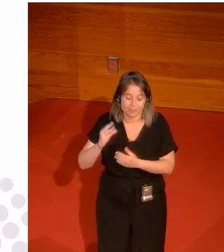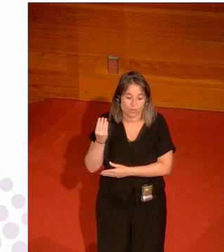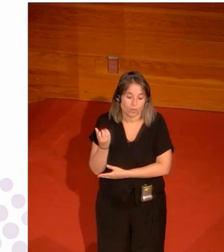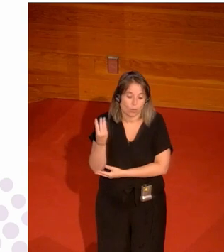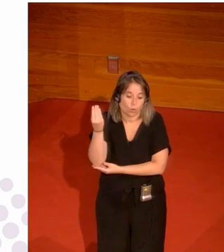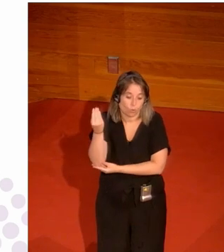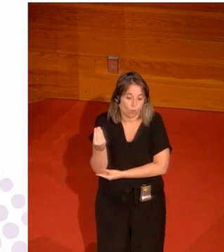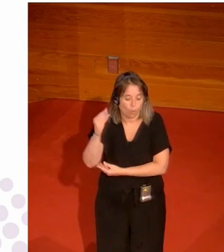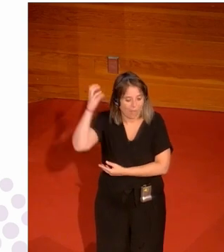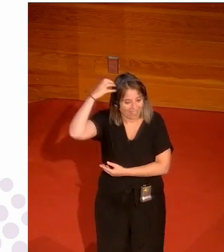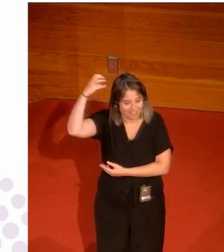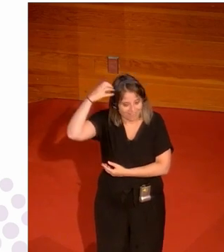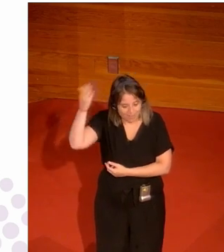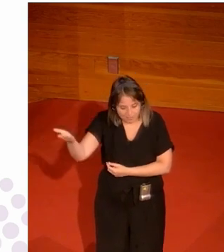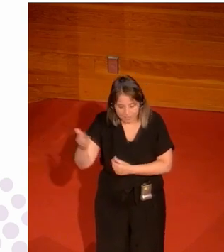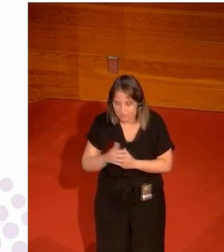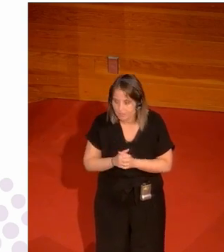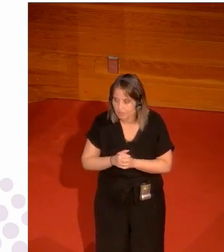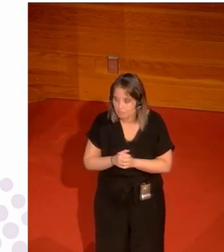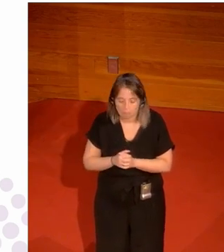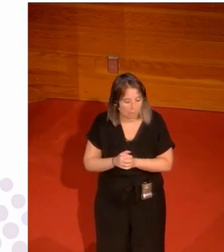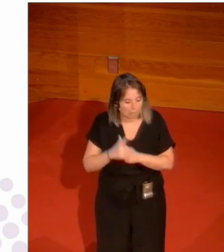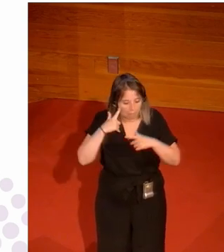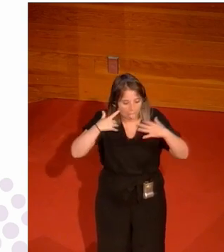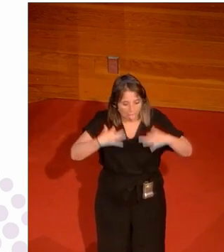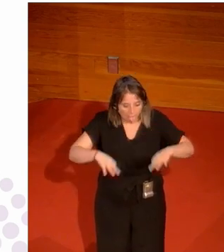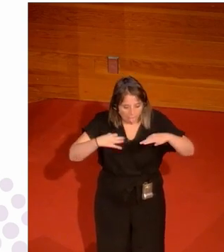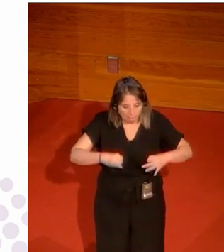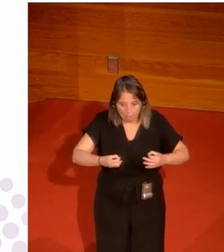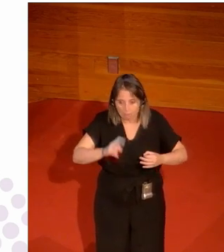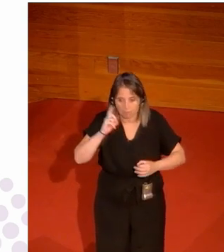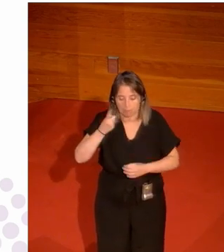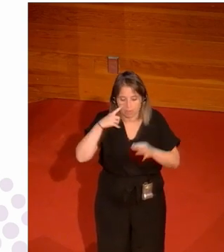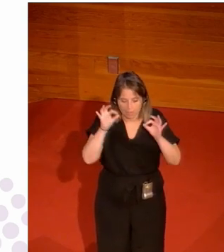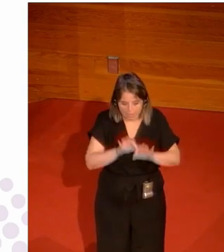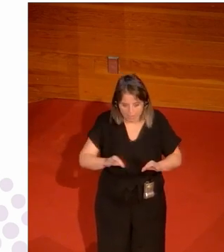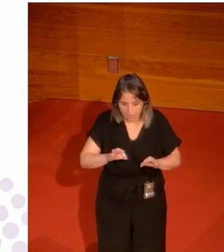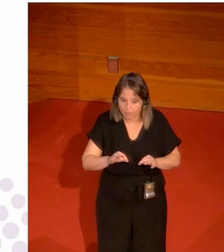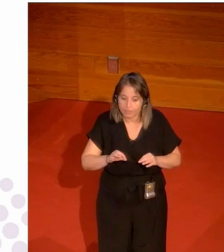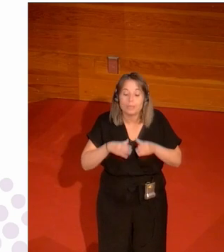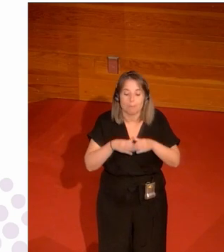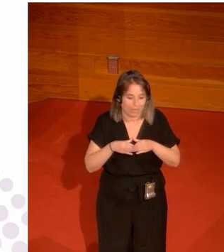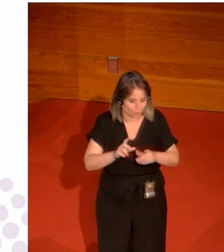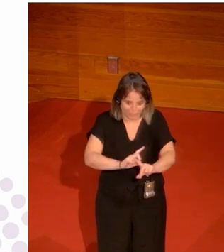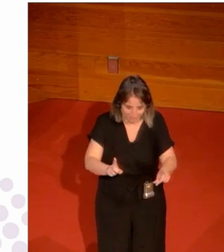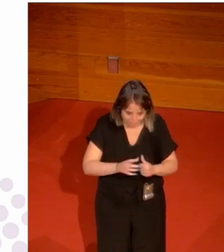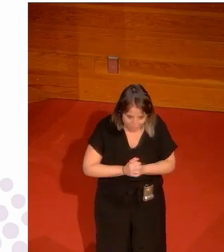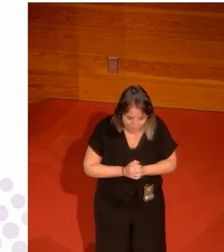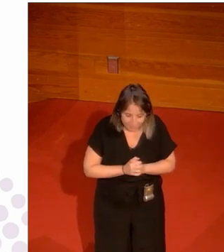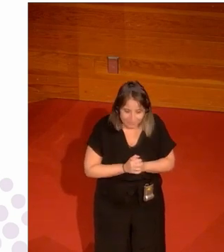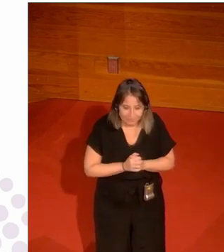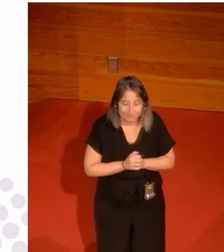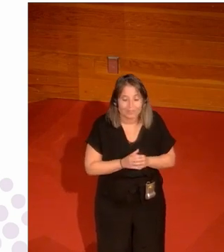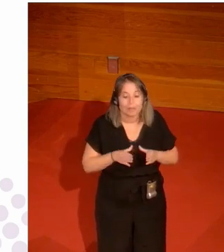de copa del rey y claro evidentemente casi no nos enteramos ¿vale? y por supuesto no se saca la gabarra la gabarra no se